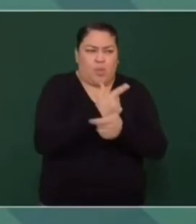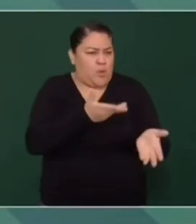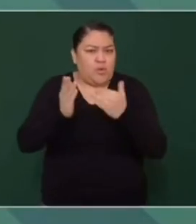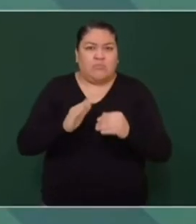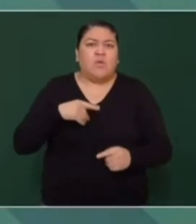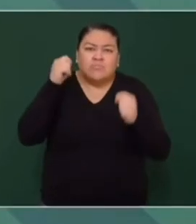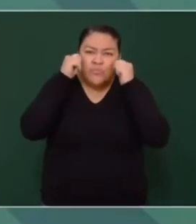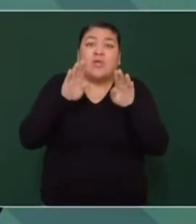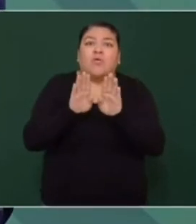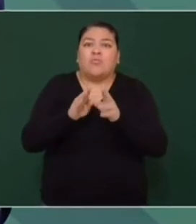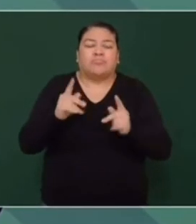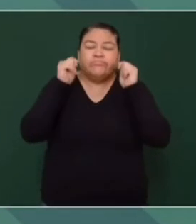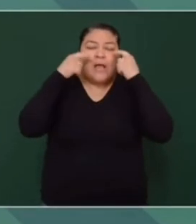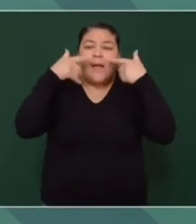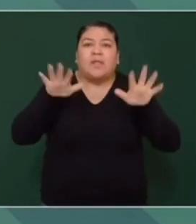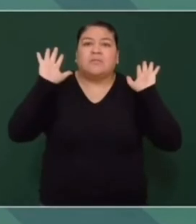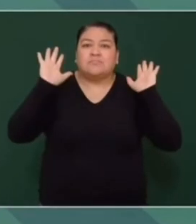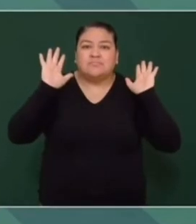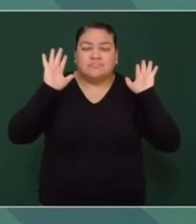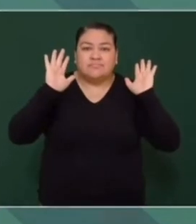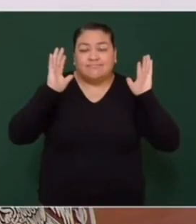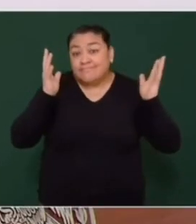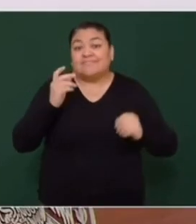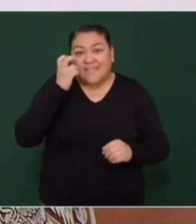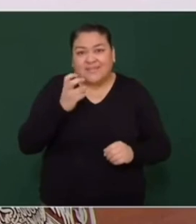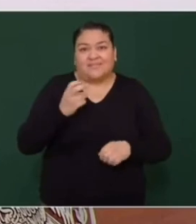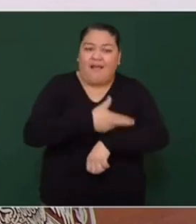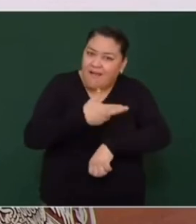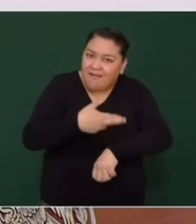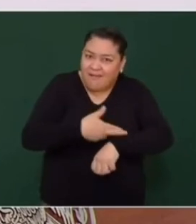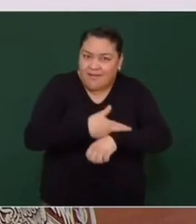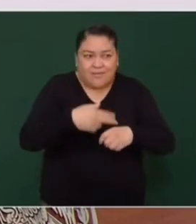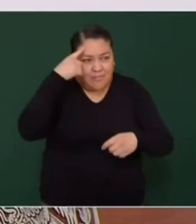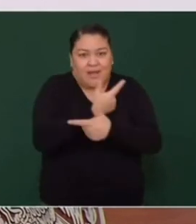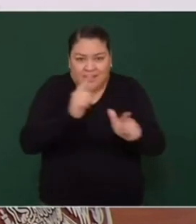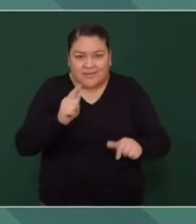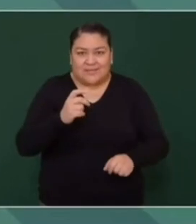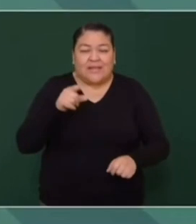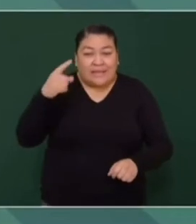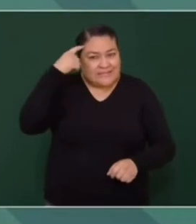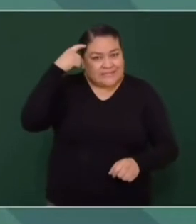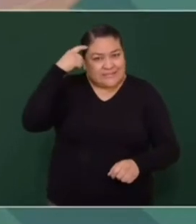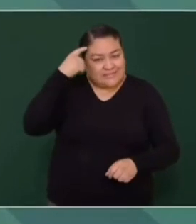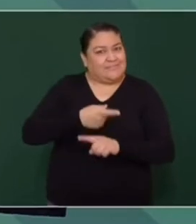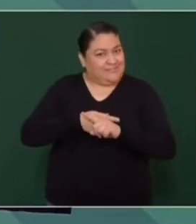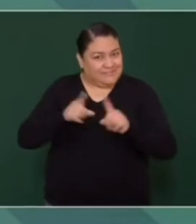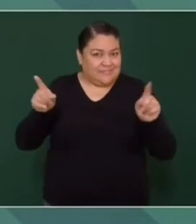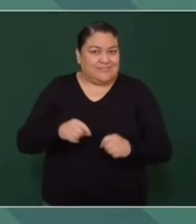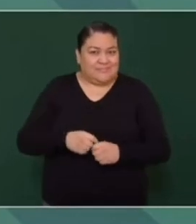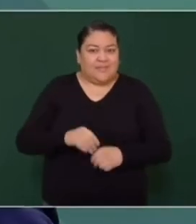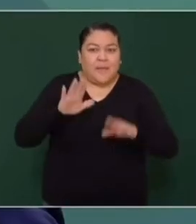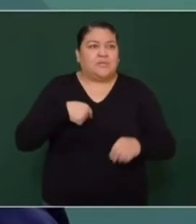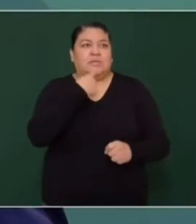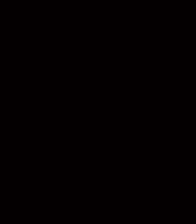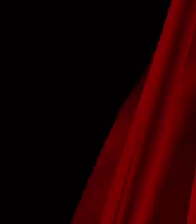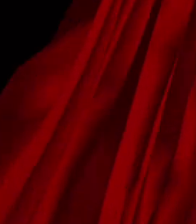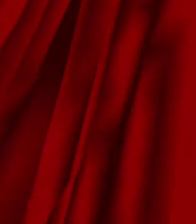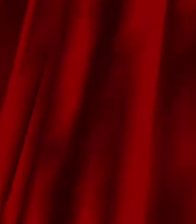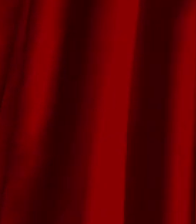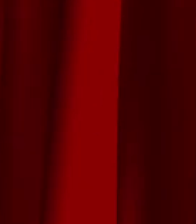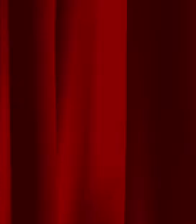sacarle. ¿Cómo? Ya vemos, ¿no? Los mecanismos. Entonces, es algo especial de los abogados, ¿no? Denuncia y denuncia.